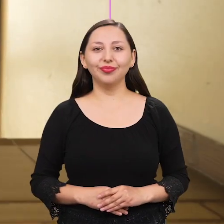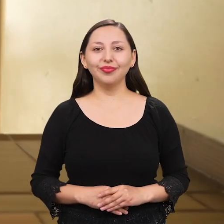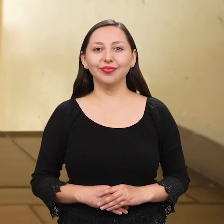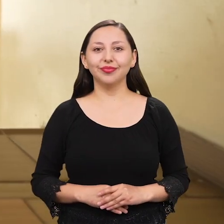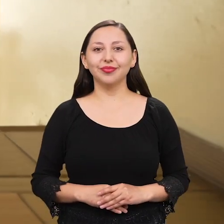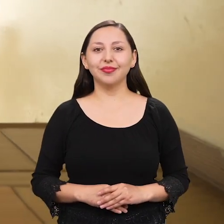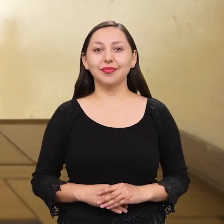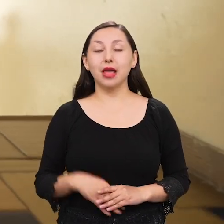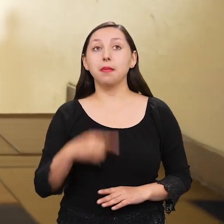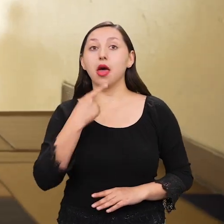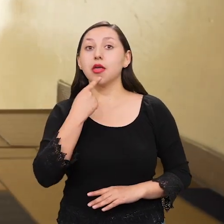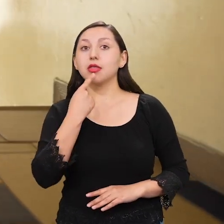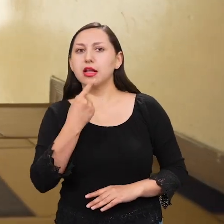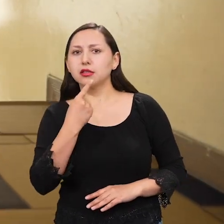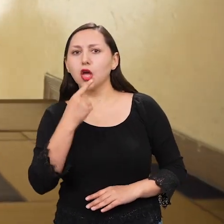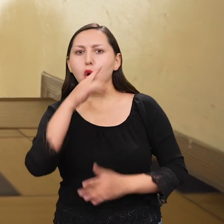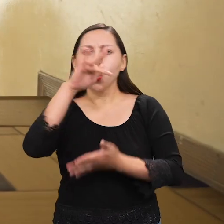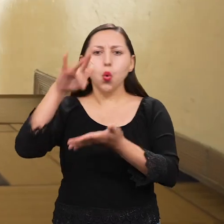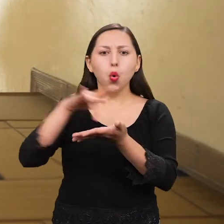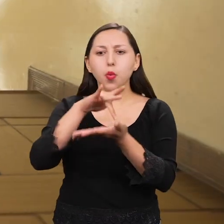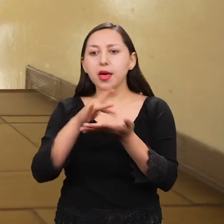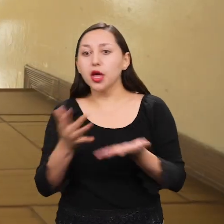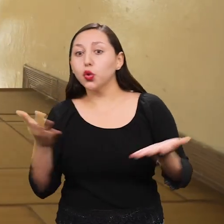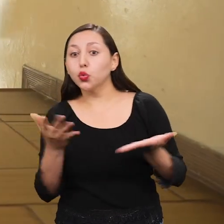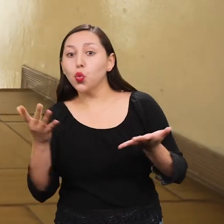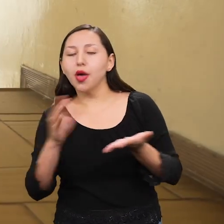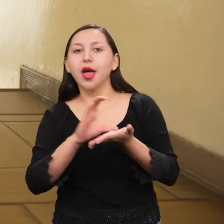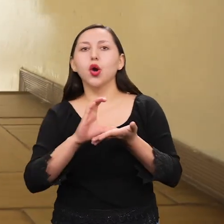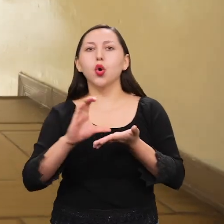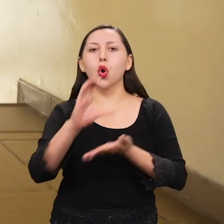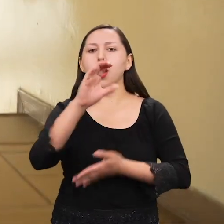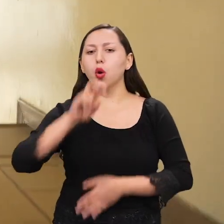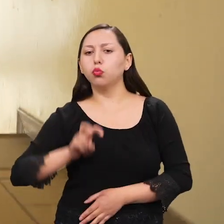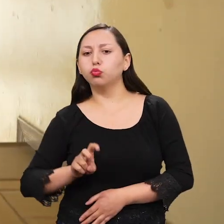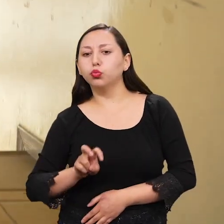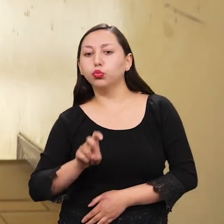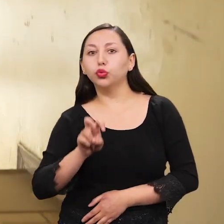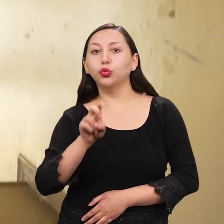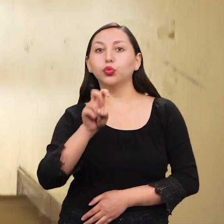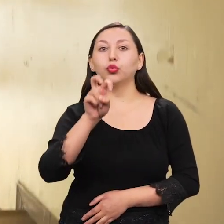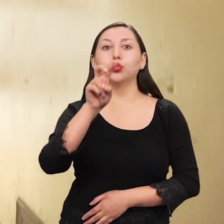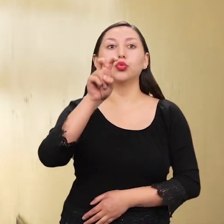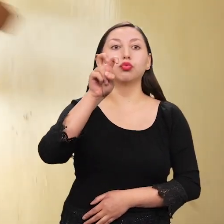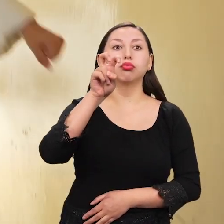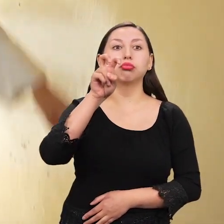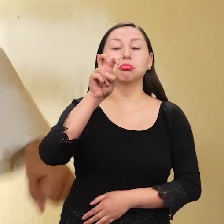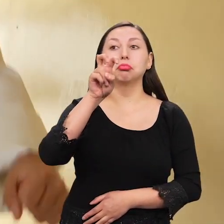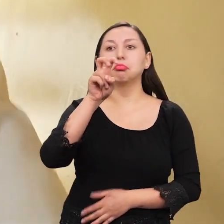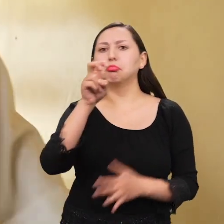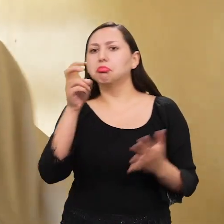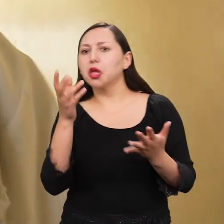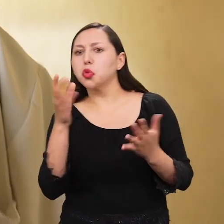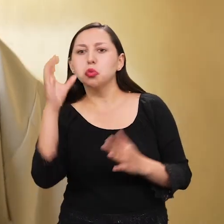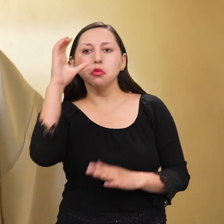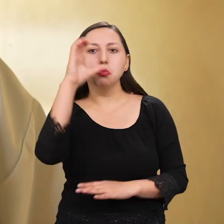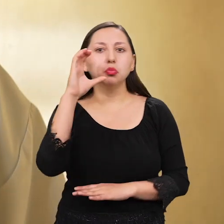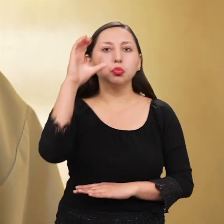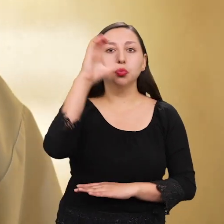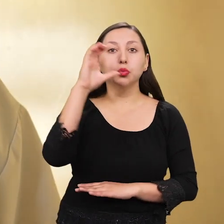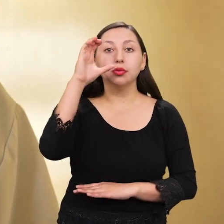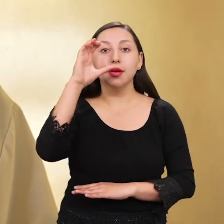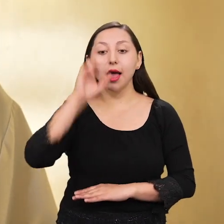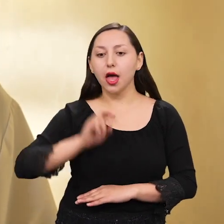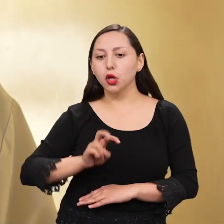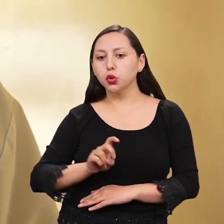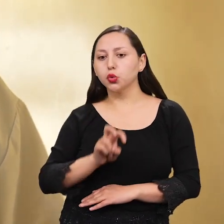Paulina me dijo que suba las gradas. Ya, muy bien. Y también me